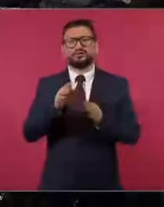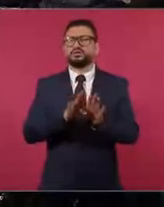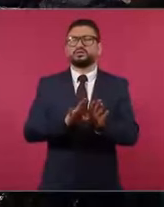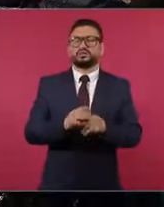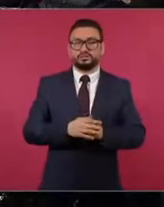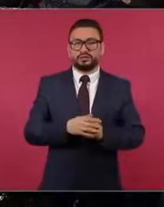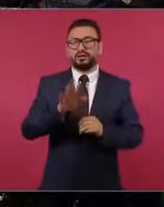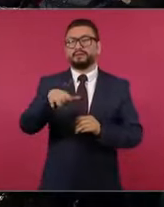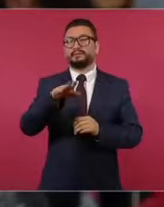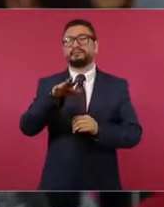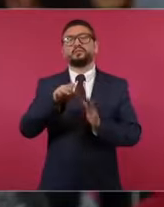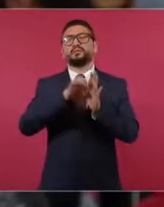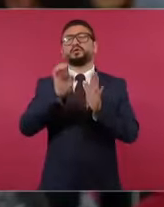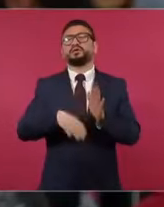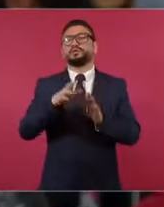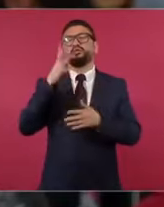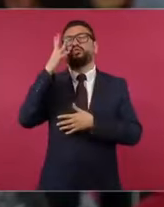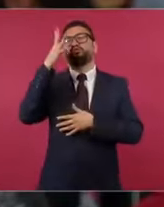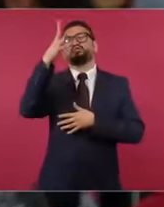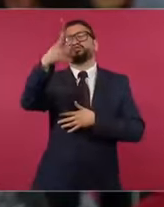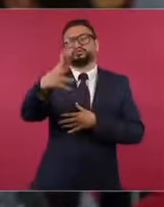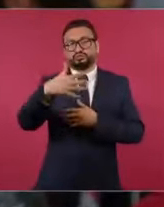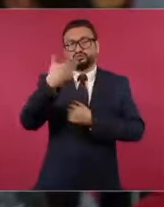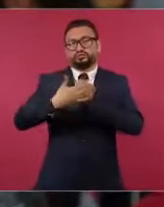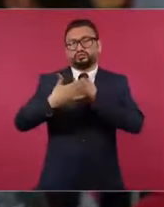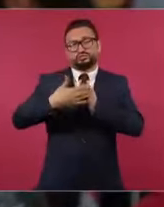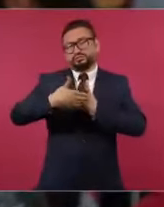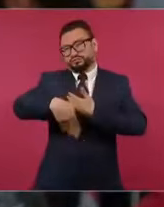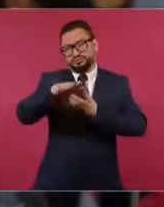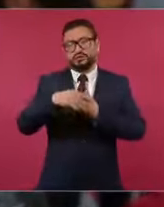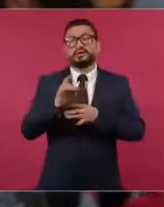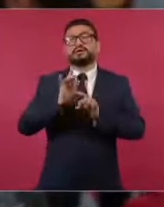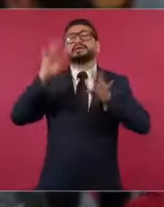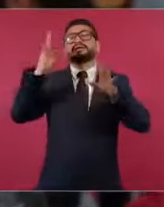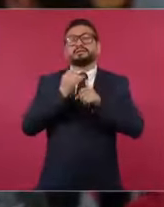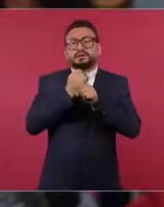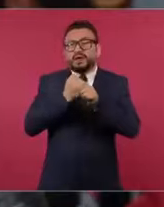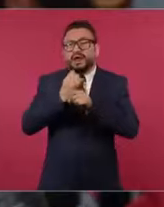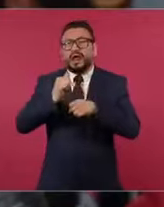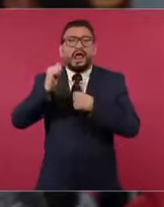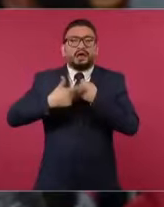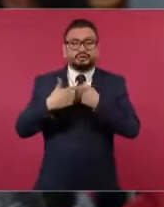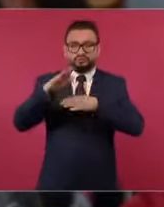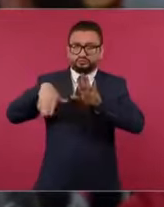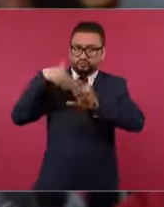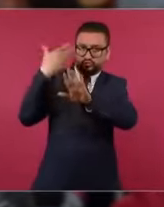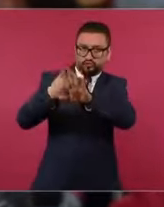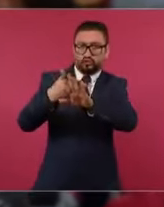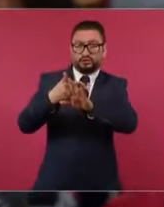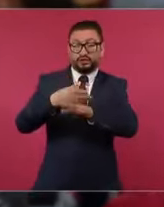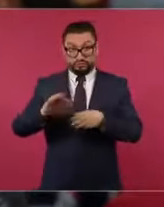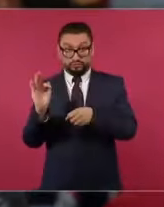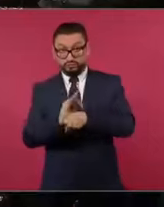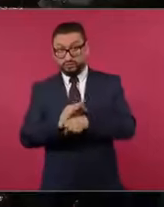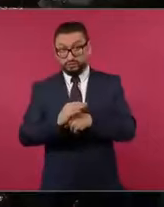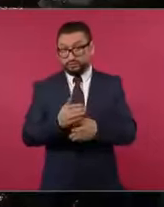Si llegara a haber hacia futuro, pues en los próximos años, alguna investigación por cualquier cosa en contra suya, ¿pediría que no se interceda